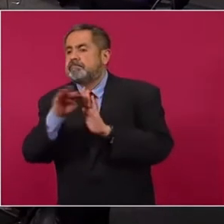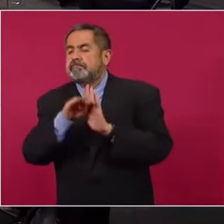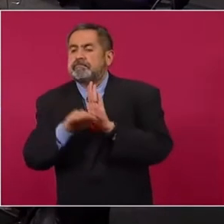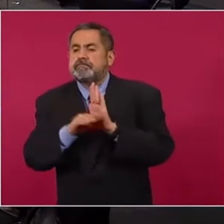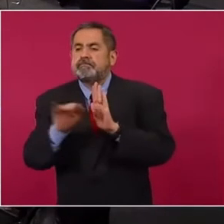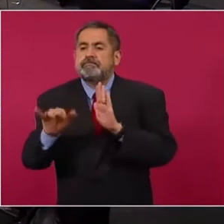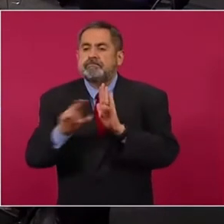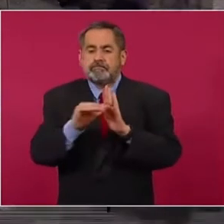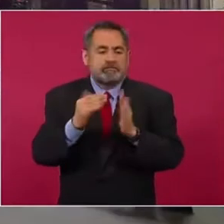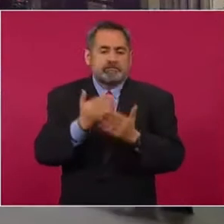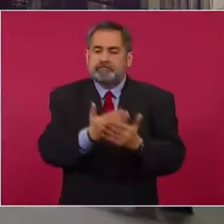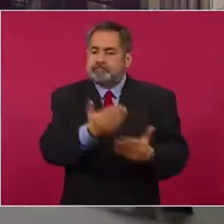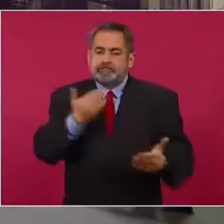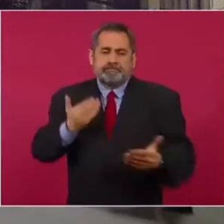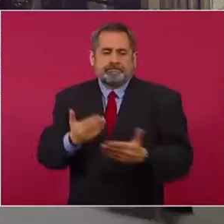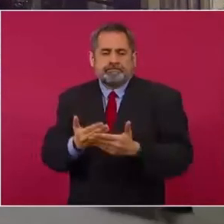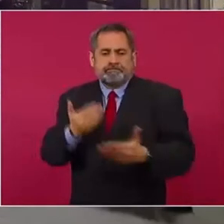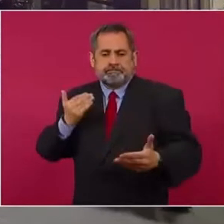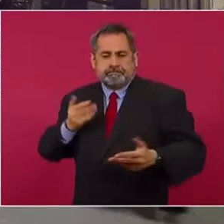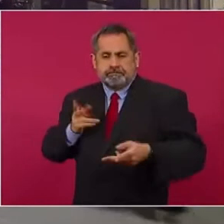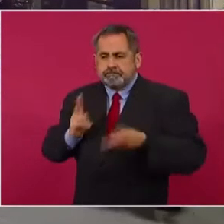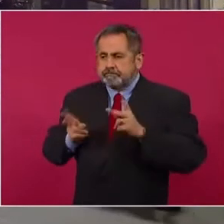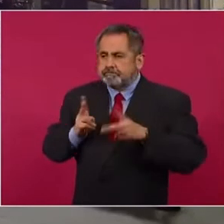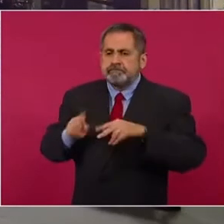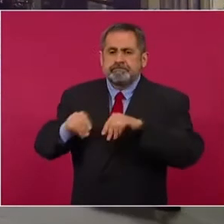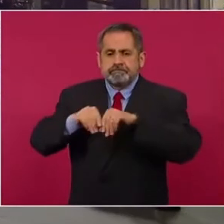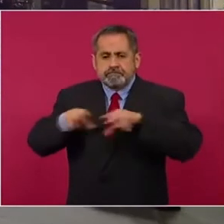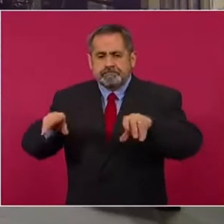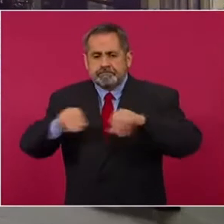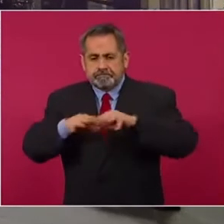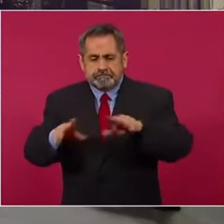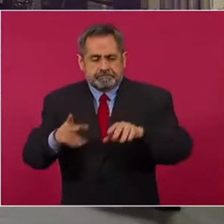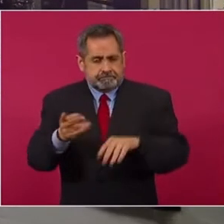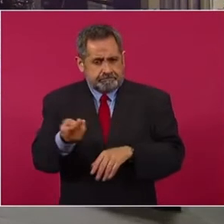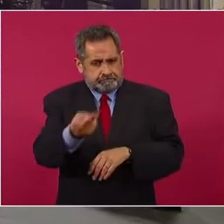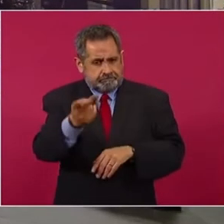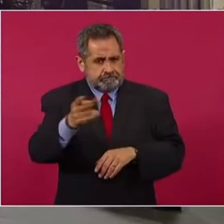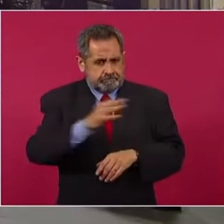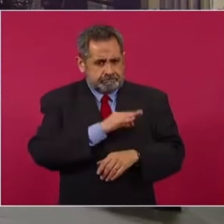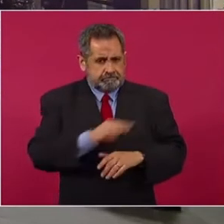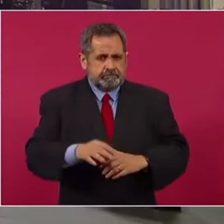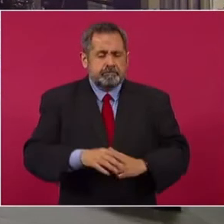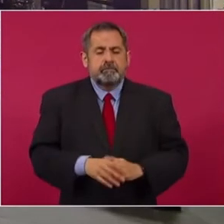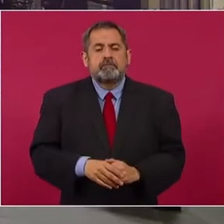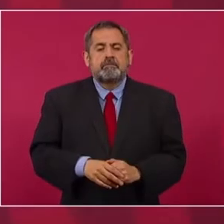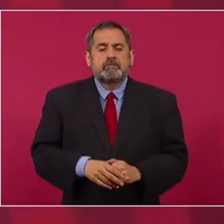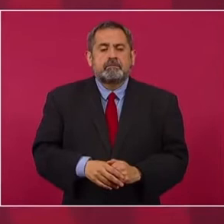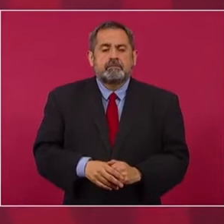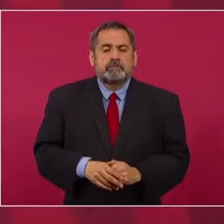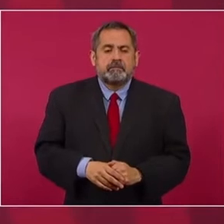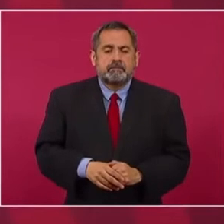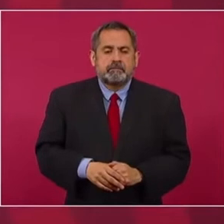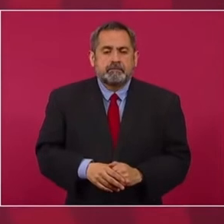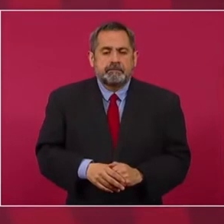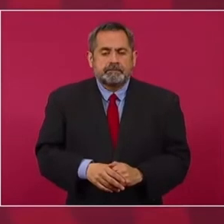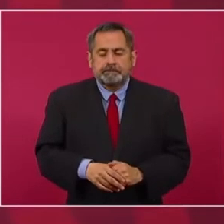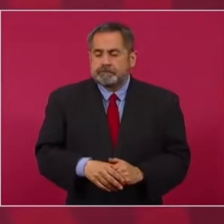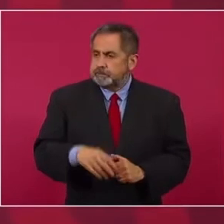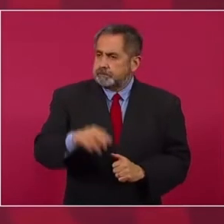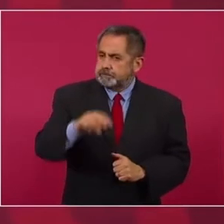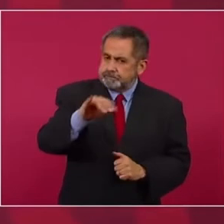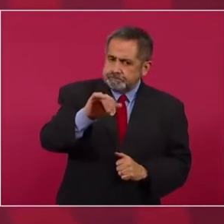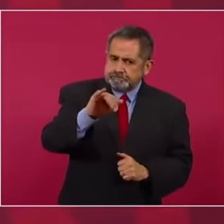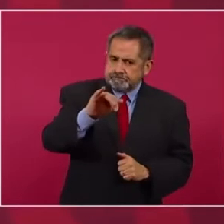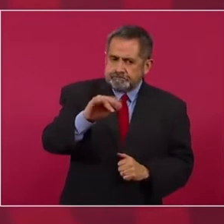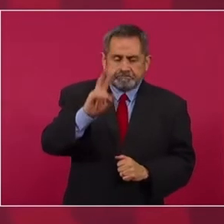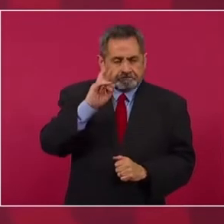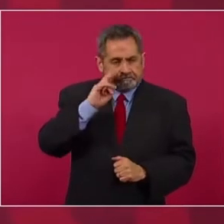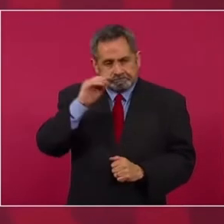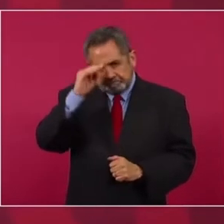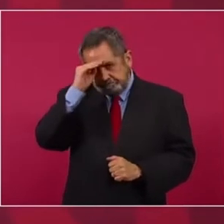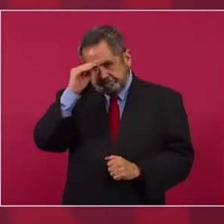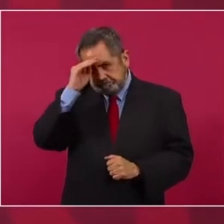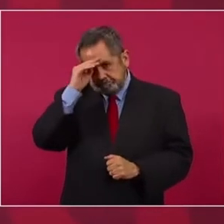ya platicó con su gabinete del bienestar sobre este tema. Sí, vamos a buscar la forma de